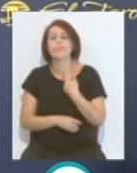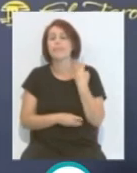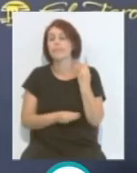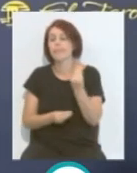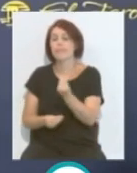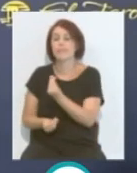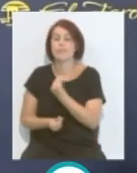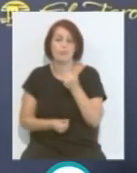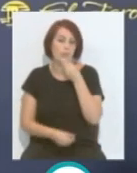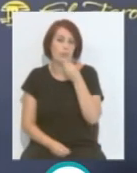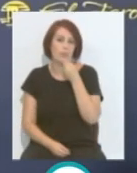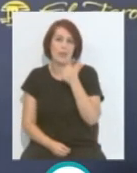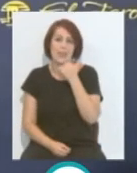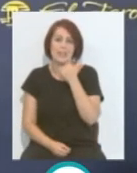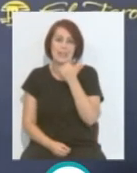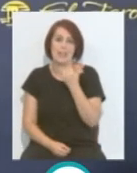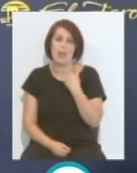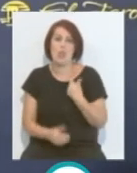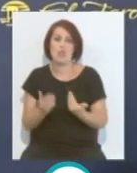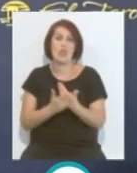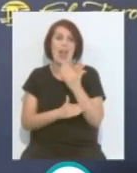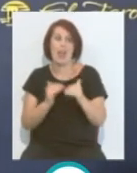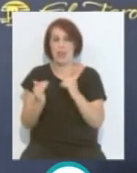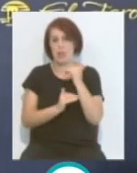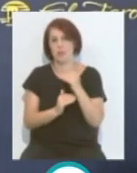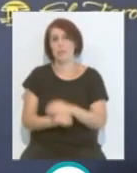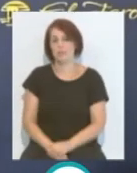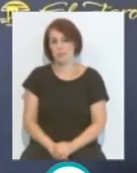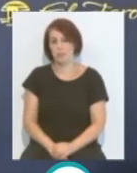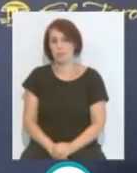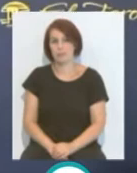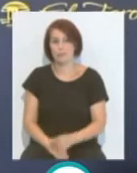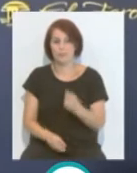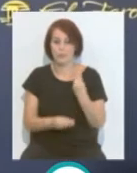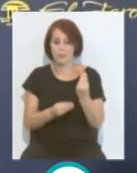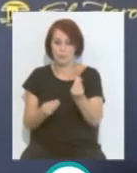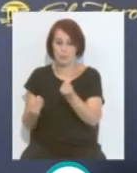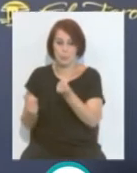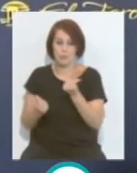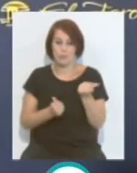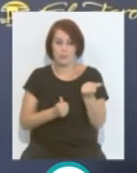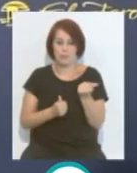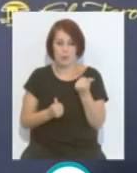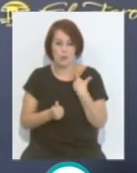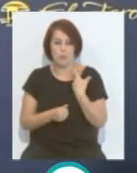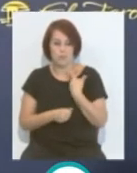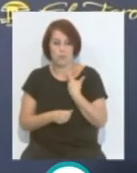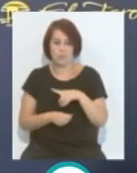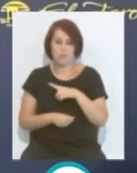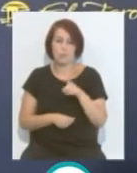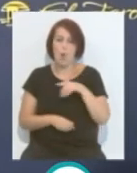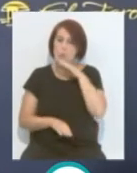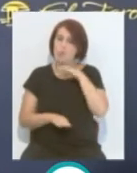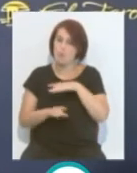bonita. Fue una sensación casi como del día del ascenso. Fue una sensación del deber cumplido, de haber